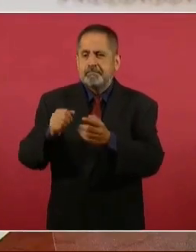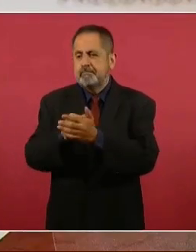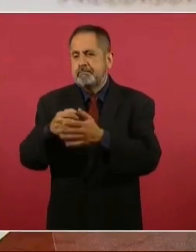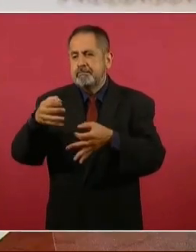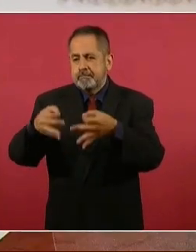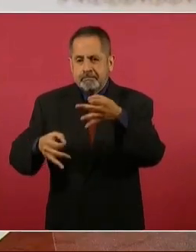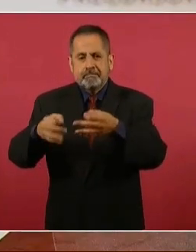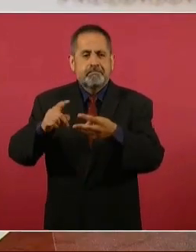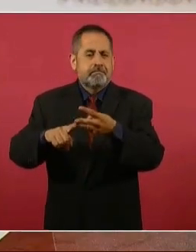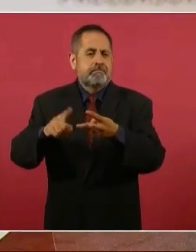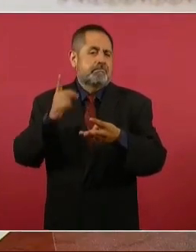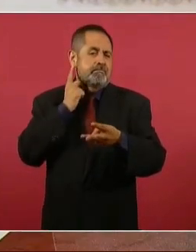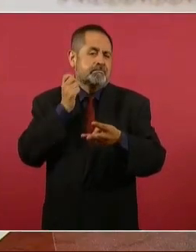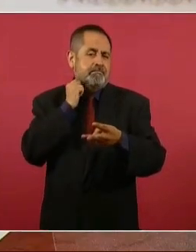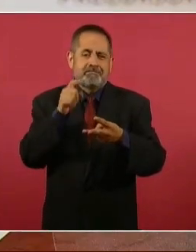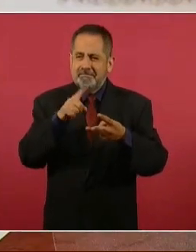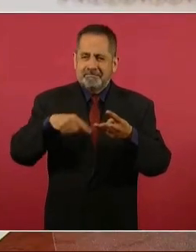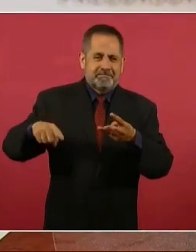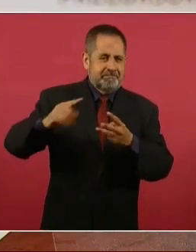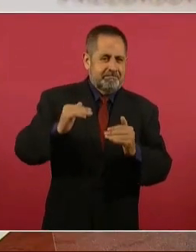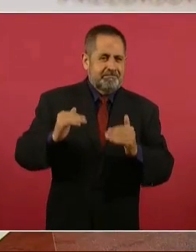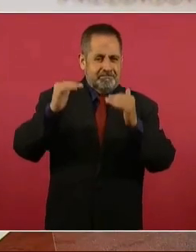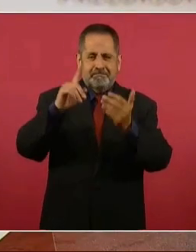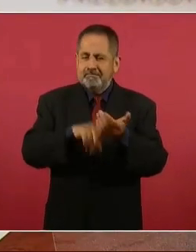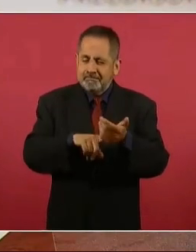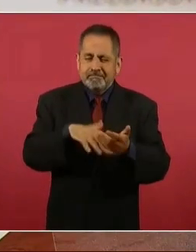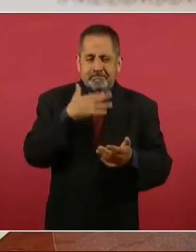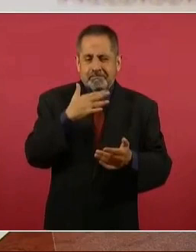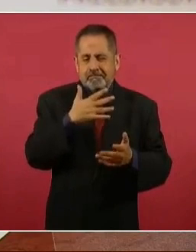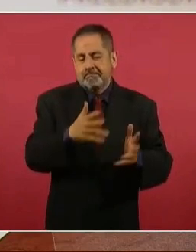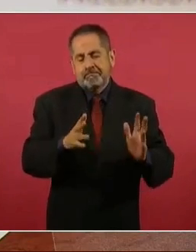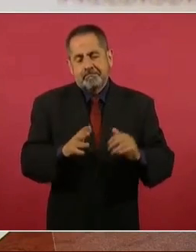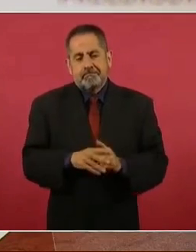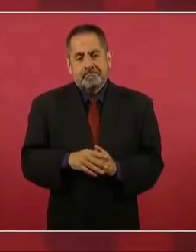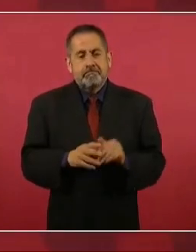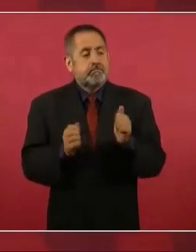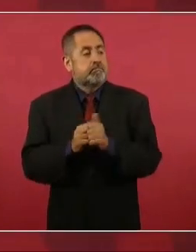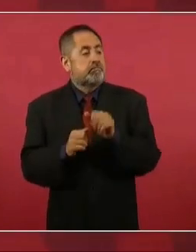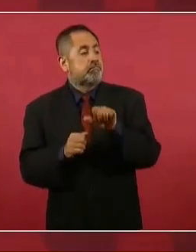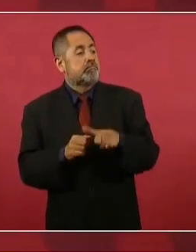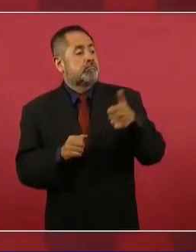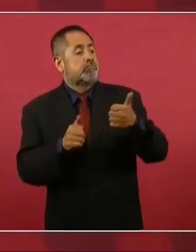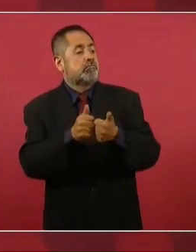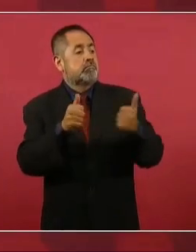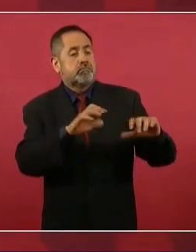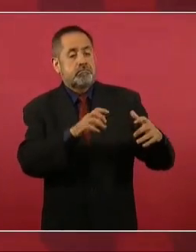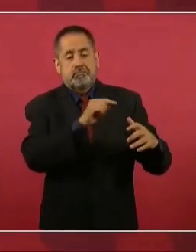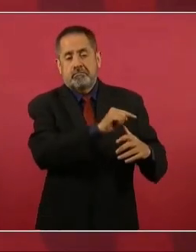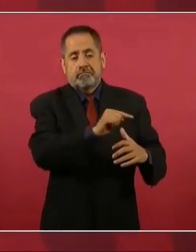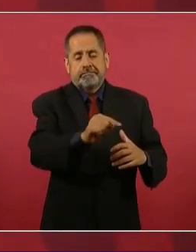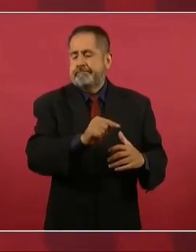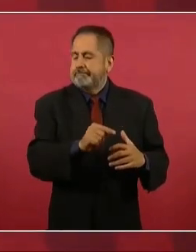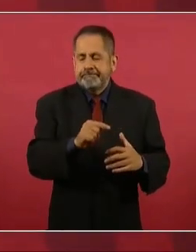y los otros organismos autónomos,